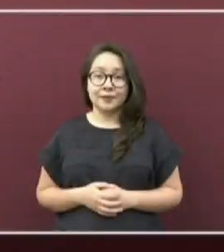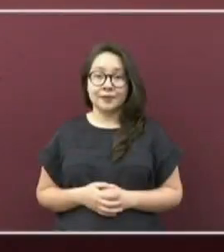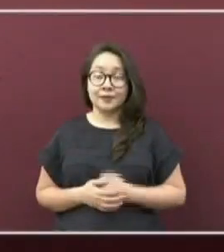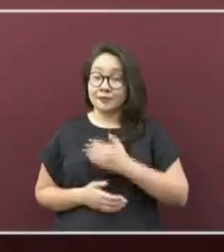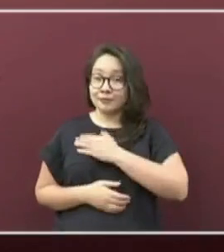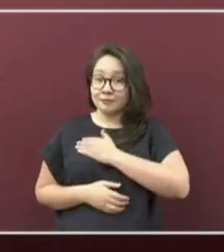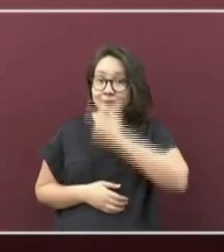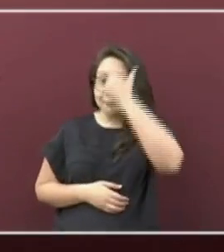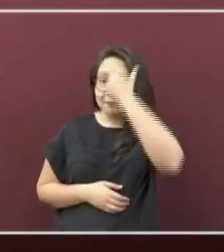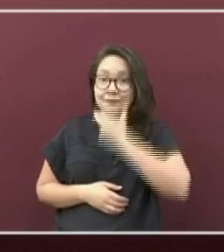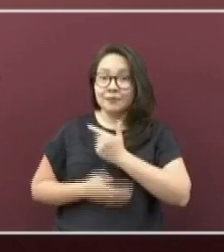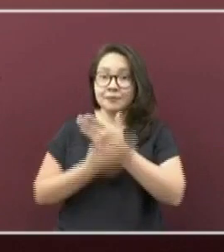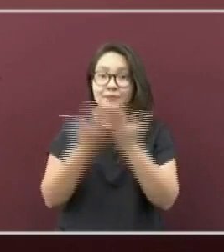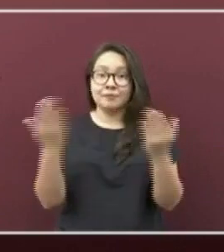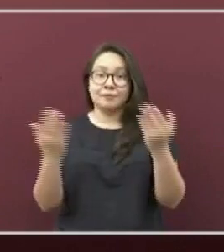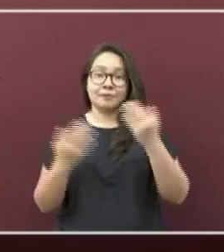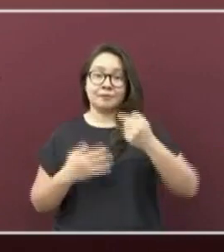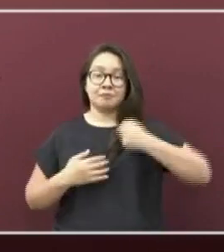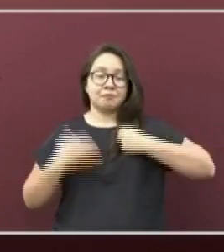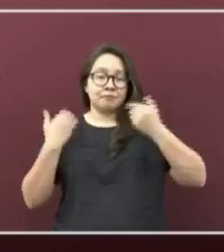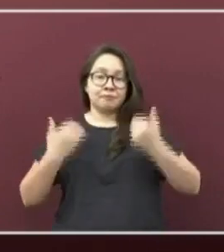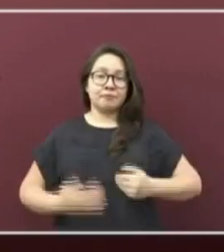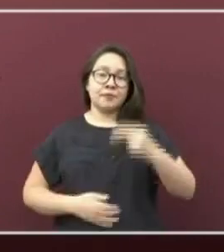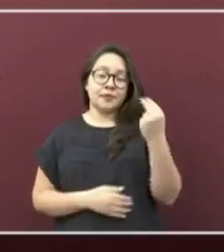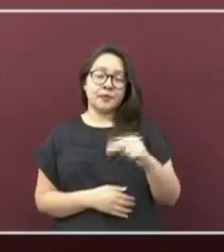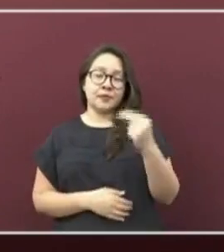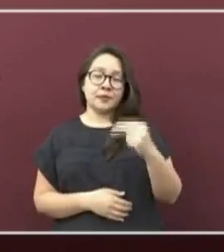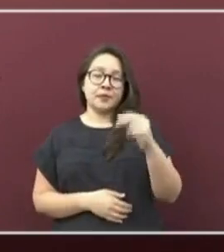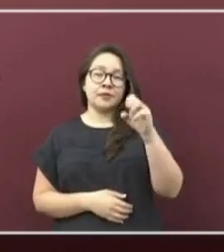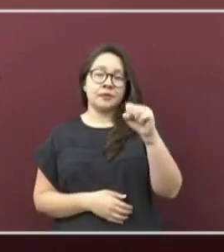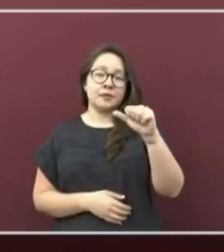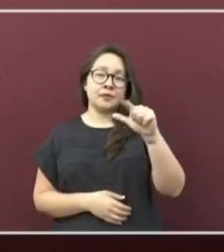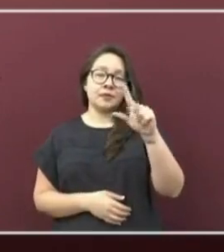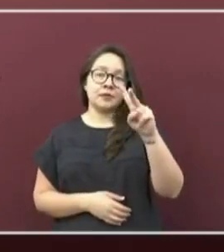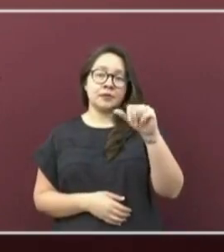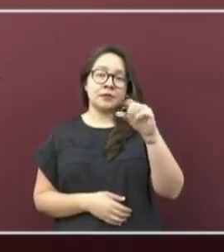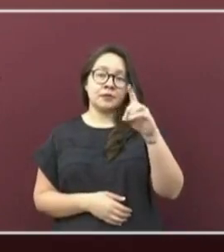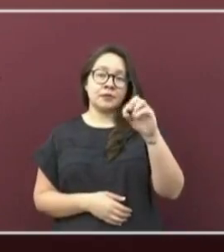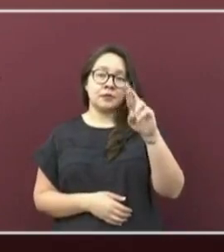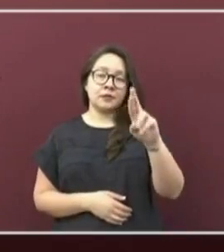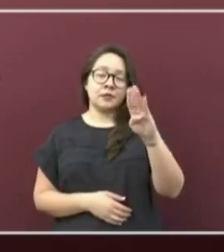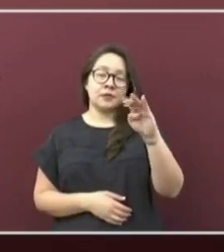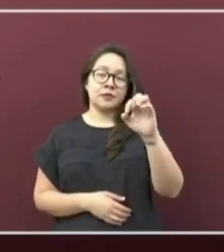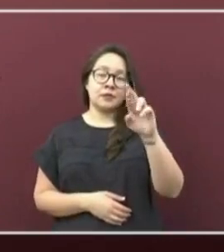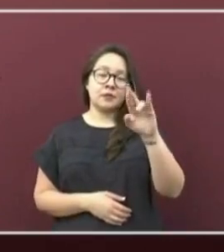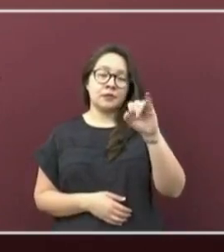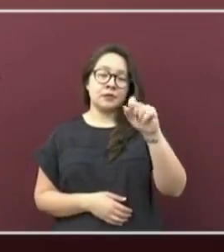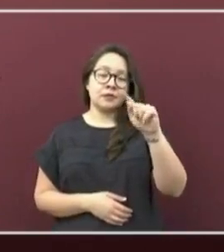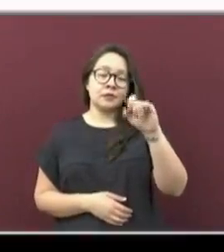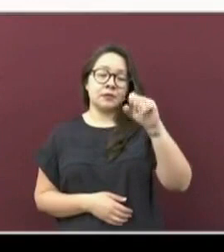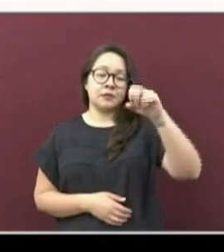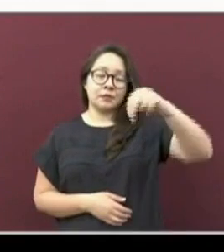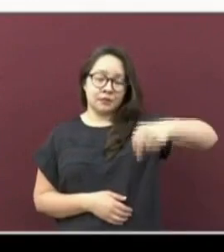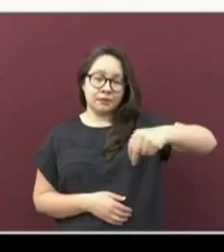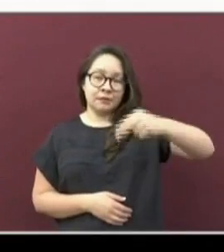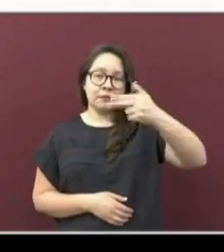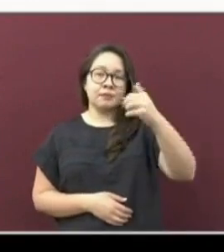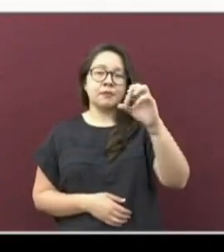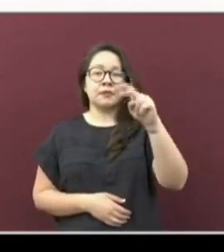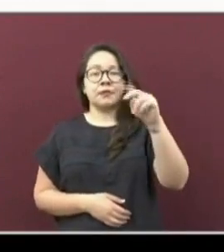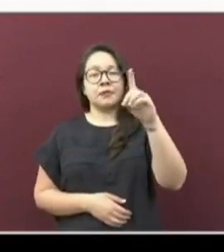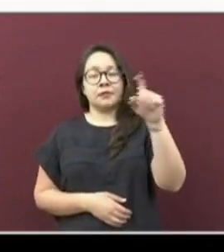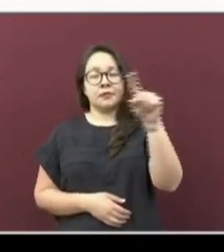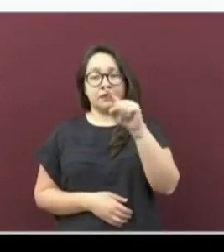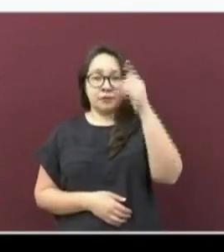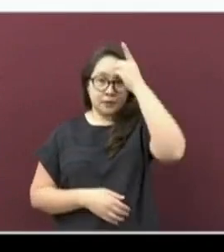Muy buenas noches, les habla su servidor, el doctor Salvador Beristain Hernández, director de salud pública. El día